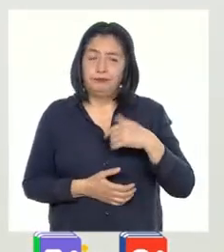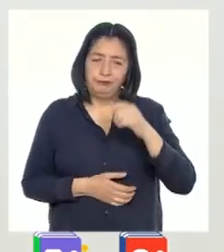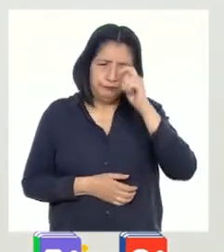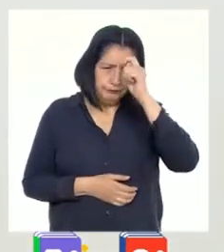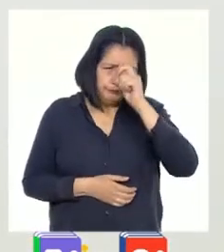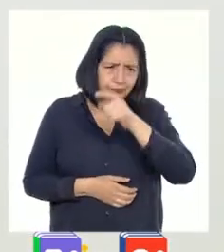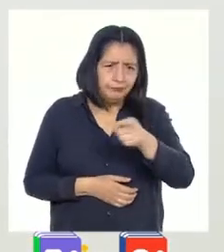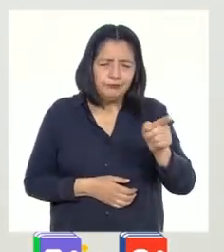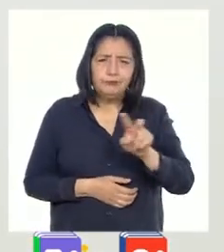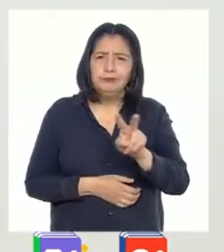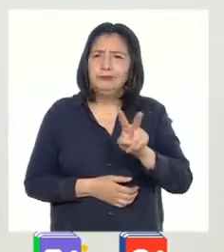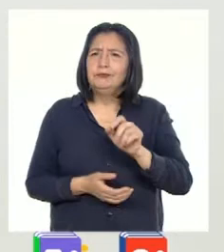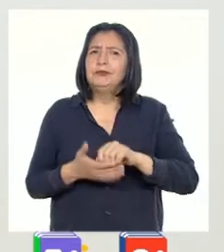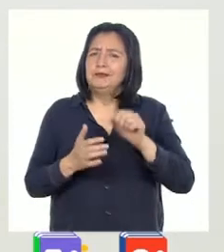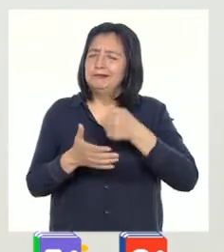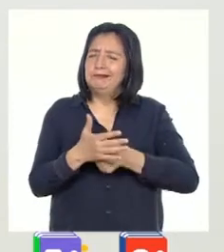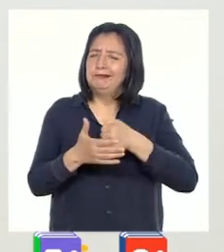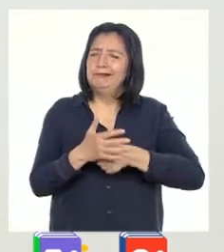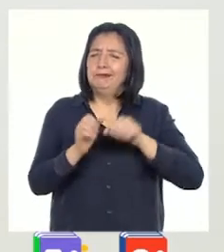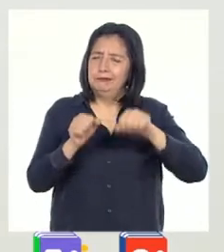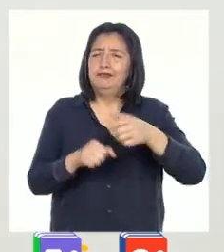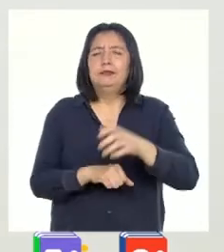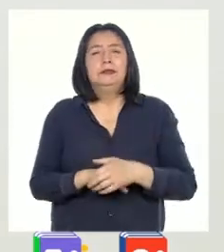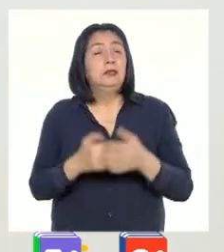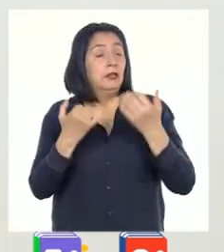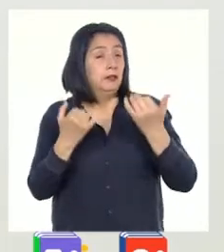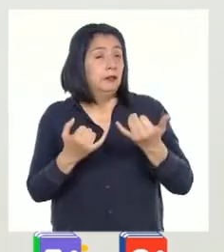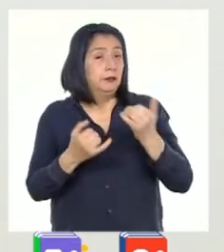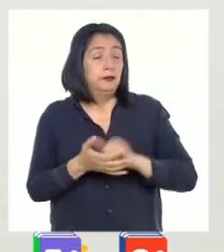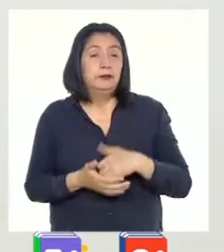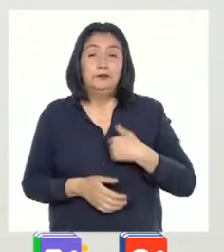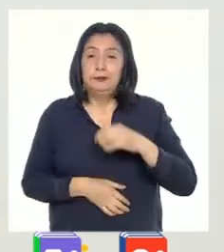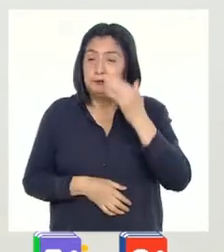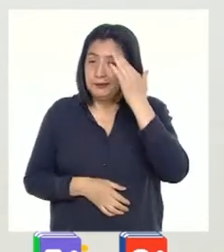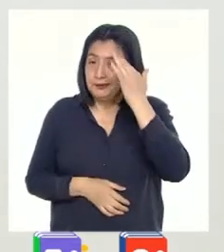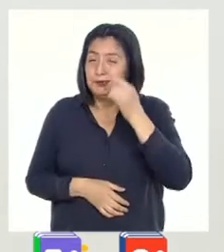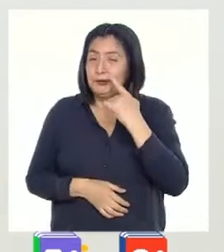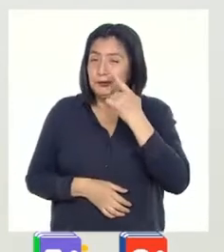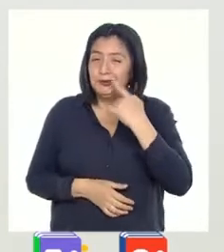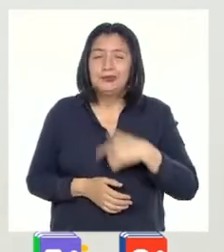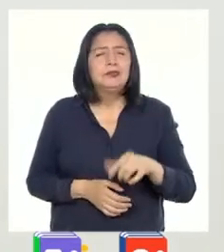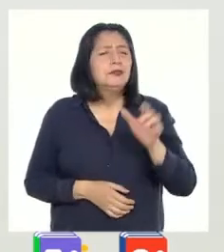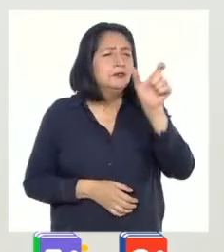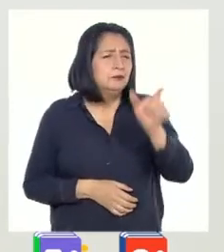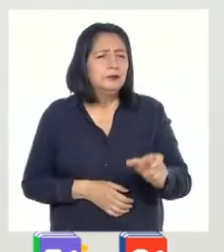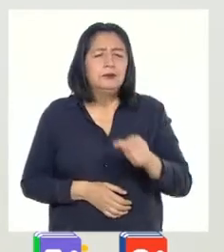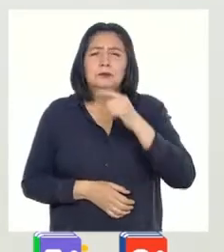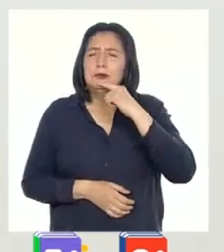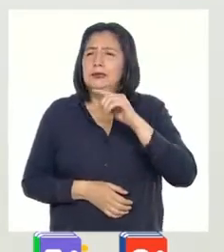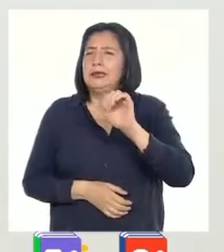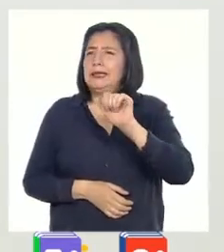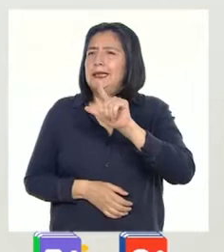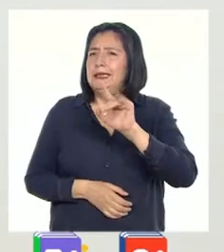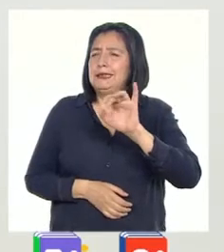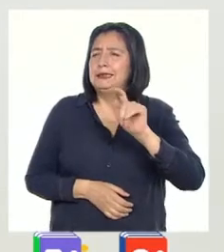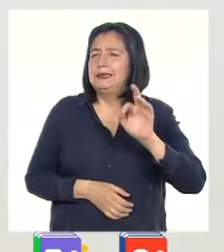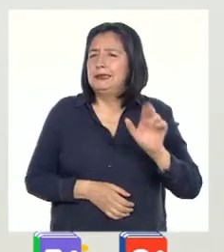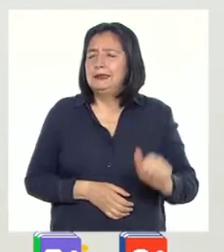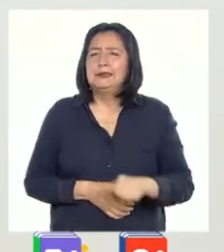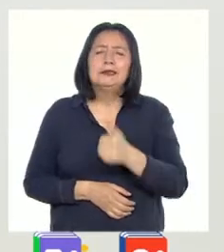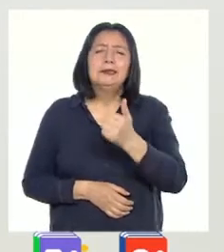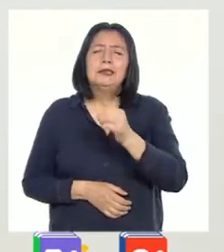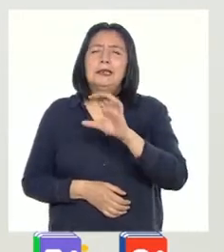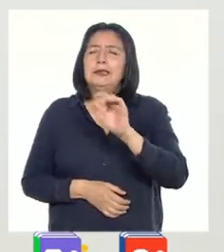Patricia. La lucha valió la pena. Ahora vamos a conocer el testimonio de Alexandra Graña y su esposo